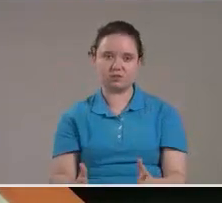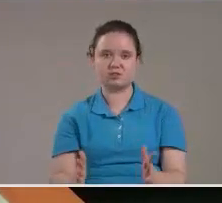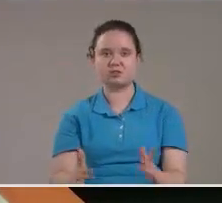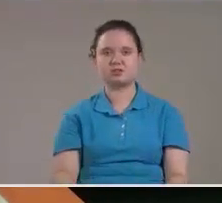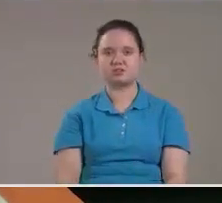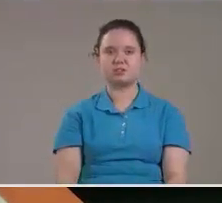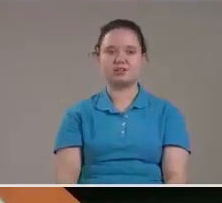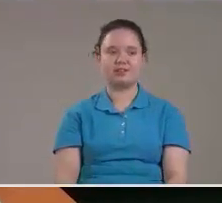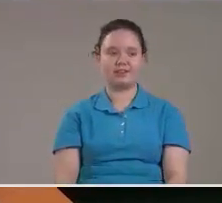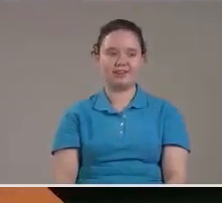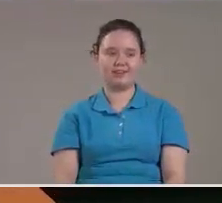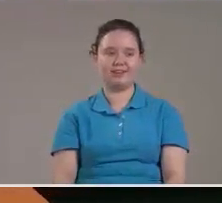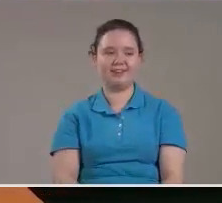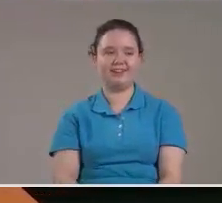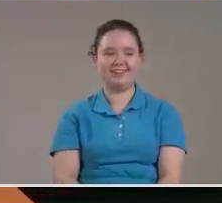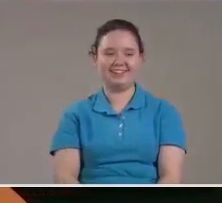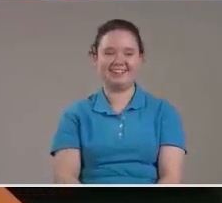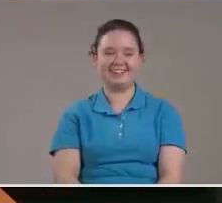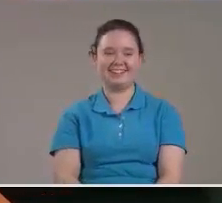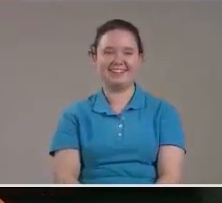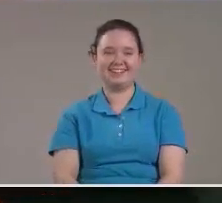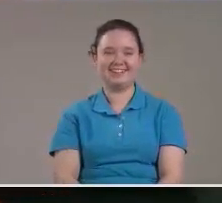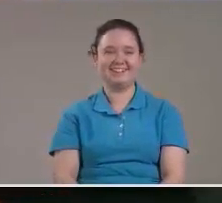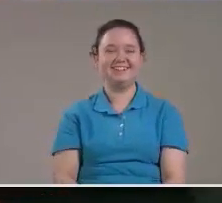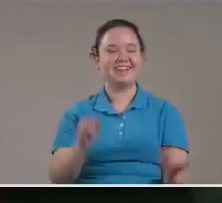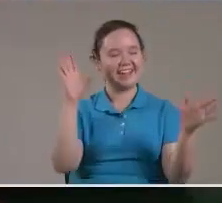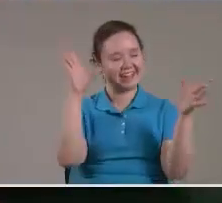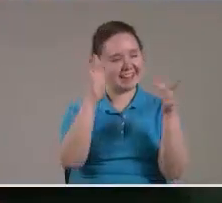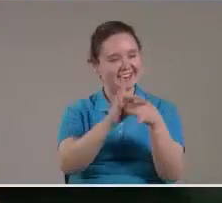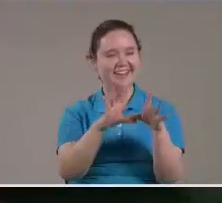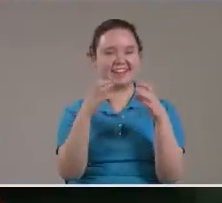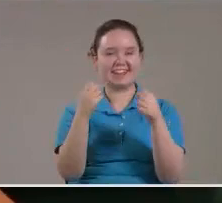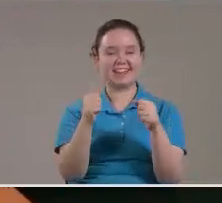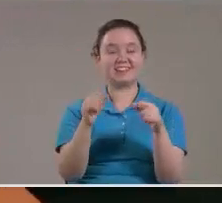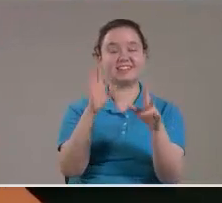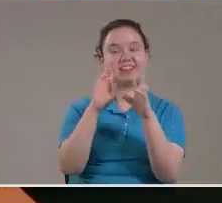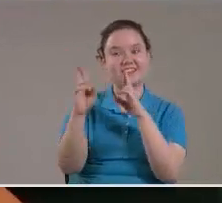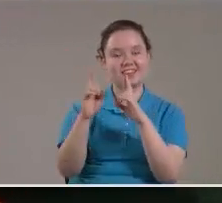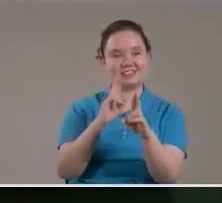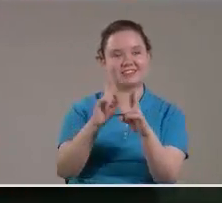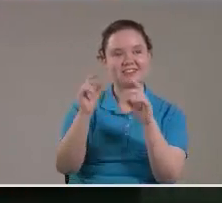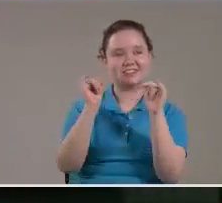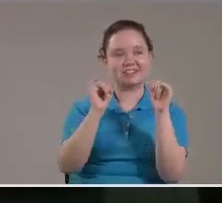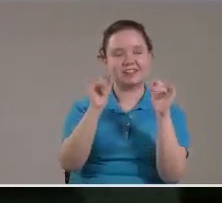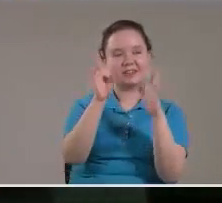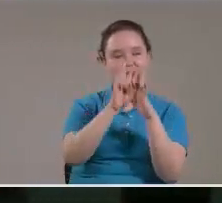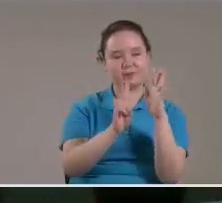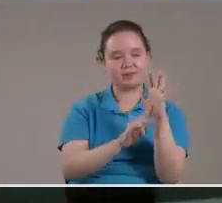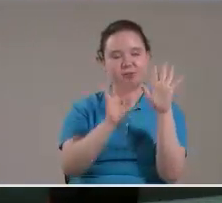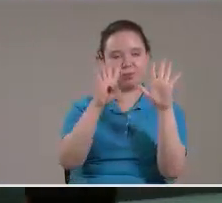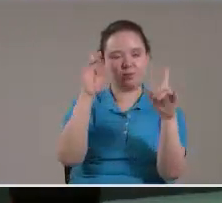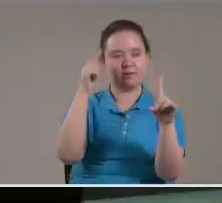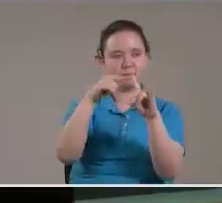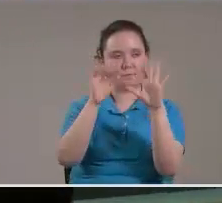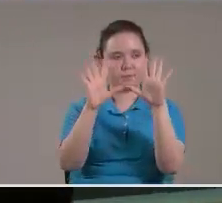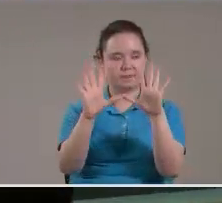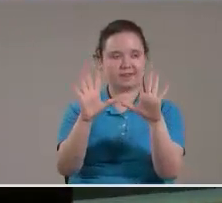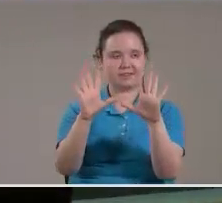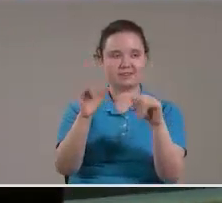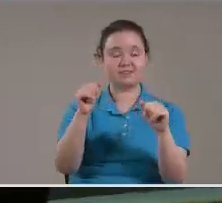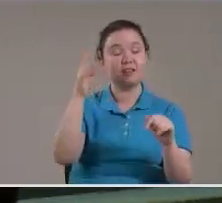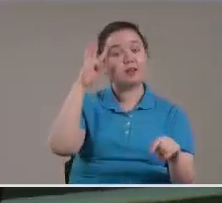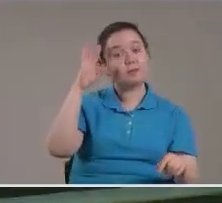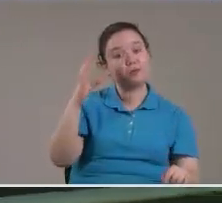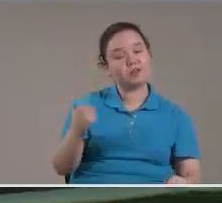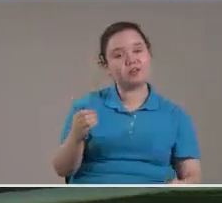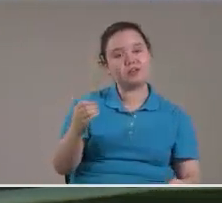Ahora Mire el link Que hace El verso 9 Con el 10 Y como empieza acá ¿Por qué viene?